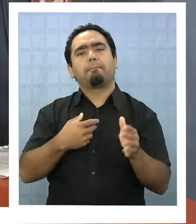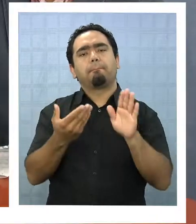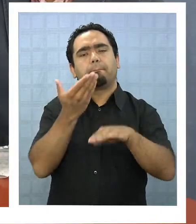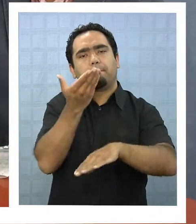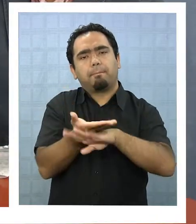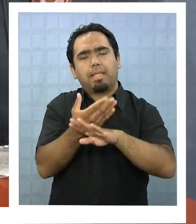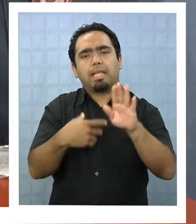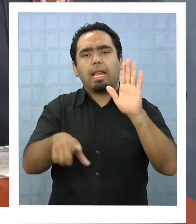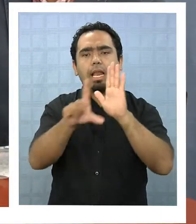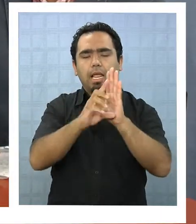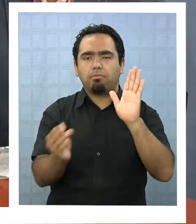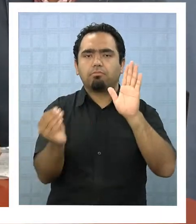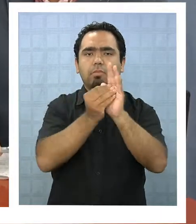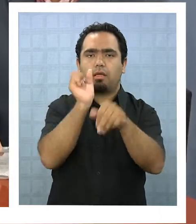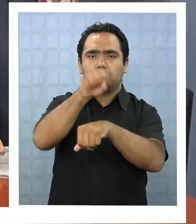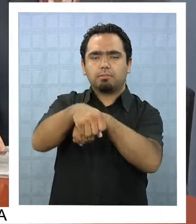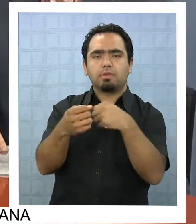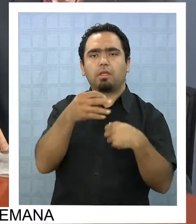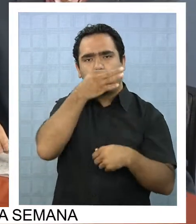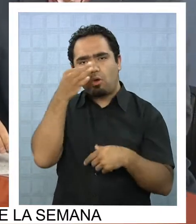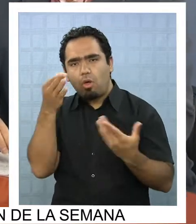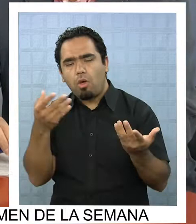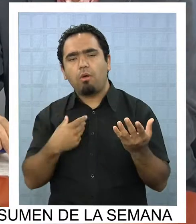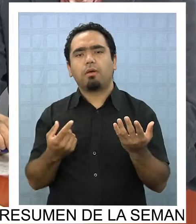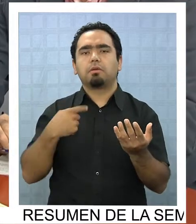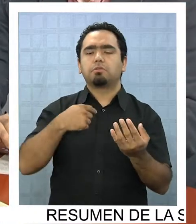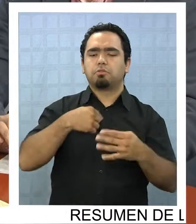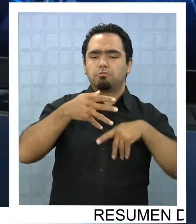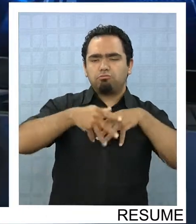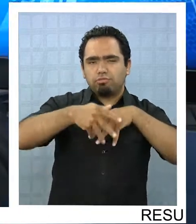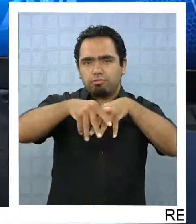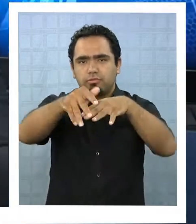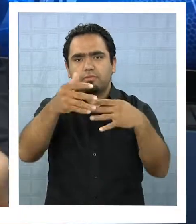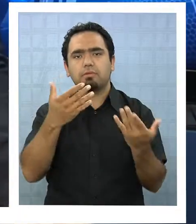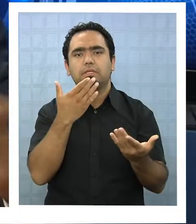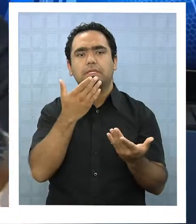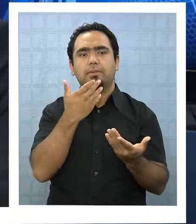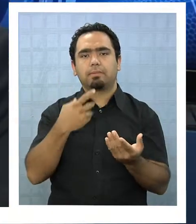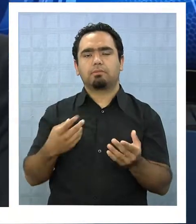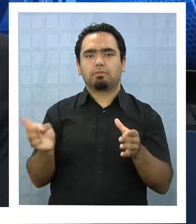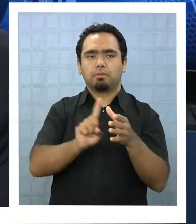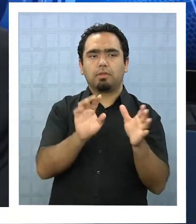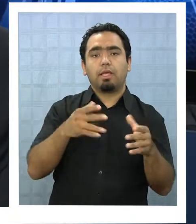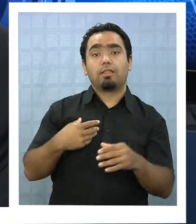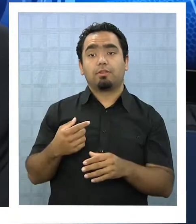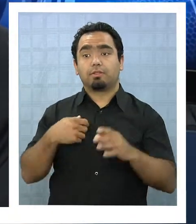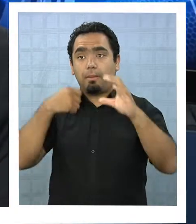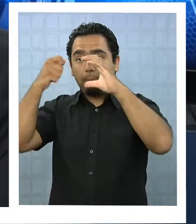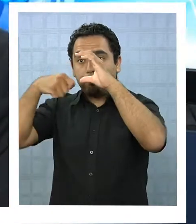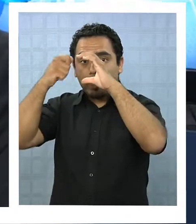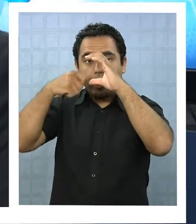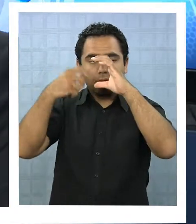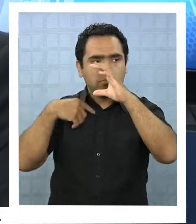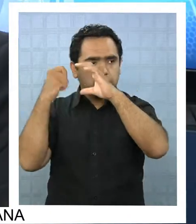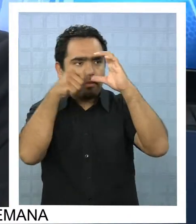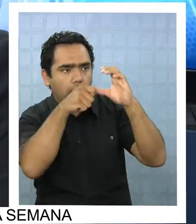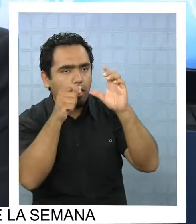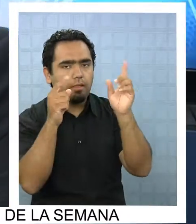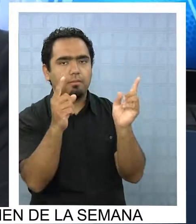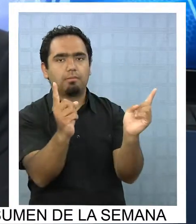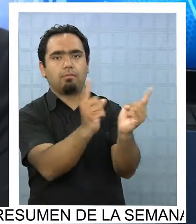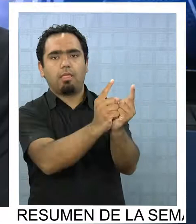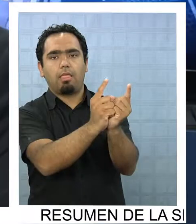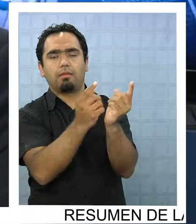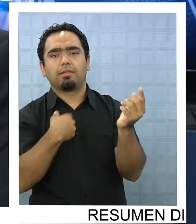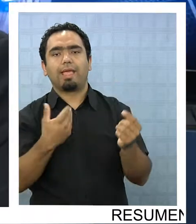por la marcha de todas las marchas te quiero decir que no es que la prensa ha hecho foco, porque sí, es cierto, se me ocurrió conversar con gente que eran